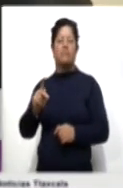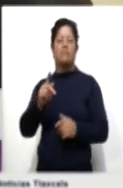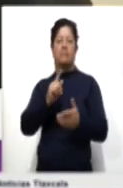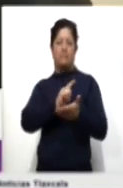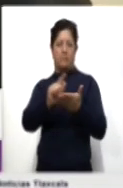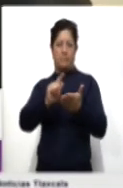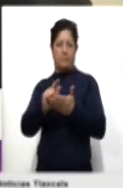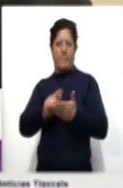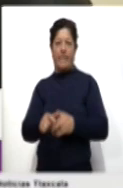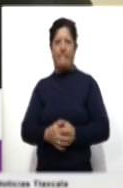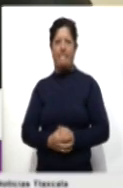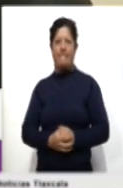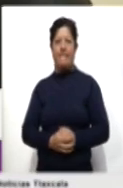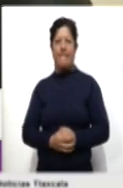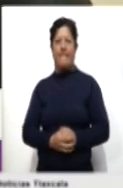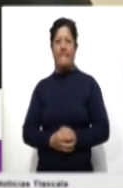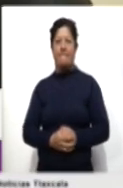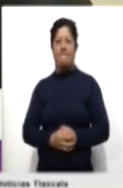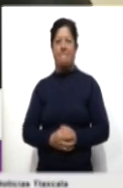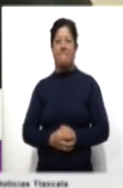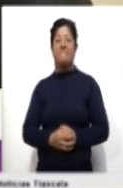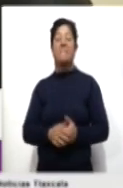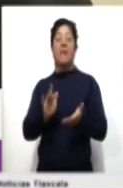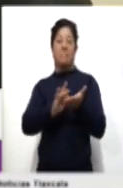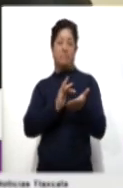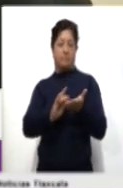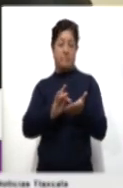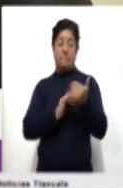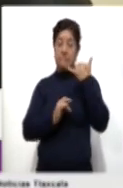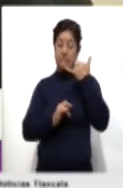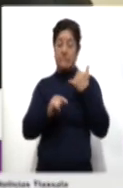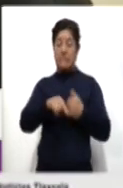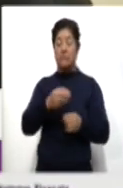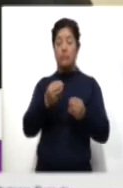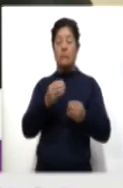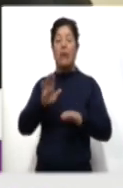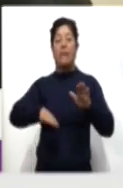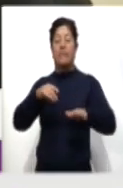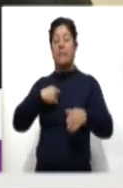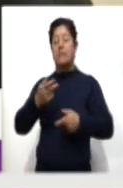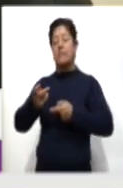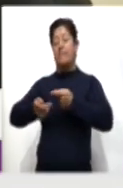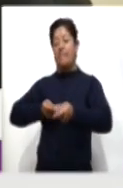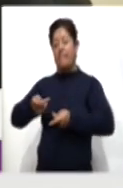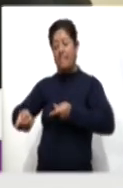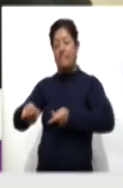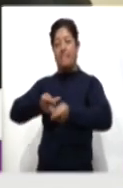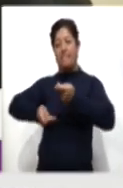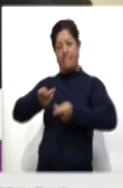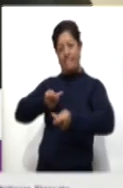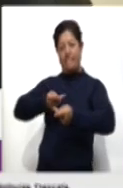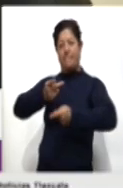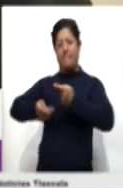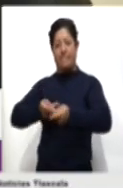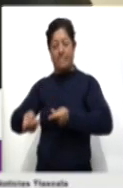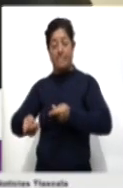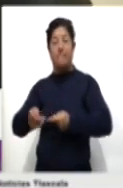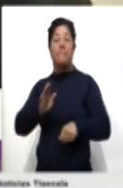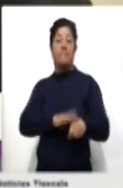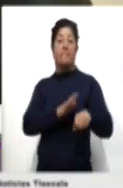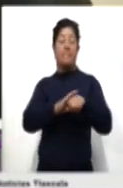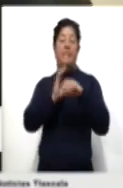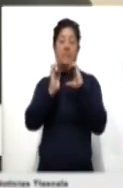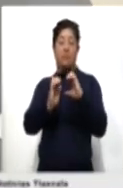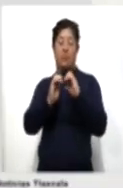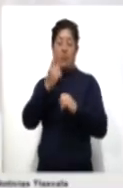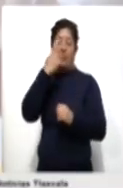En este caso, los dispositivos electrónicos, como son tablets, celulares, que muchas veces se les comparte a los pequeños, tenemos que tener también mayor cuidado para